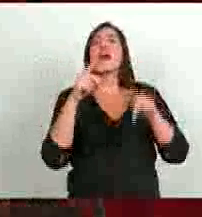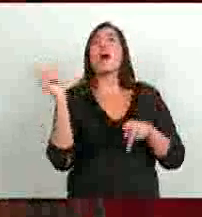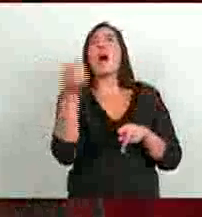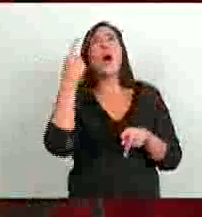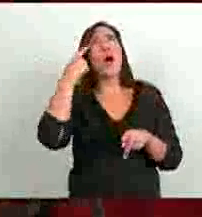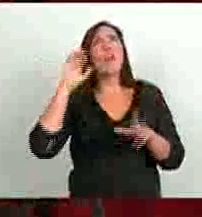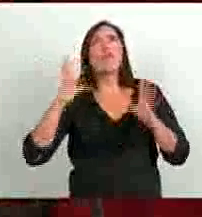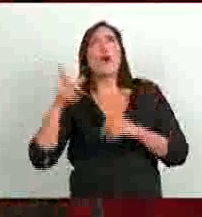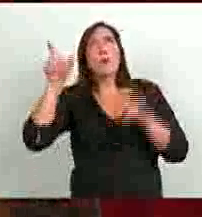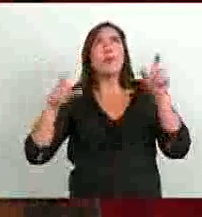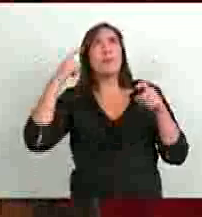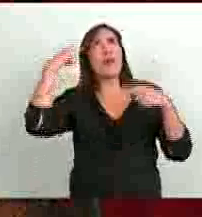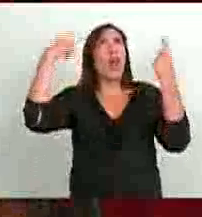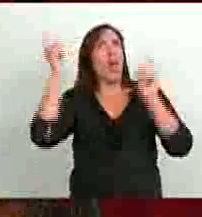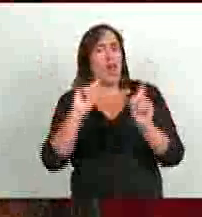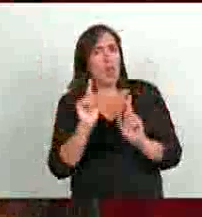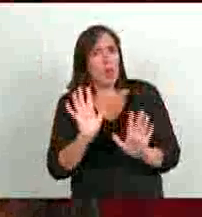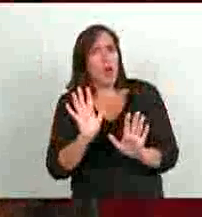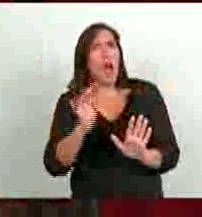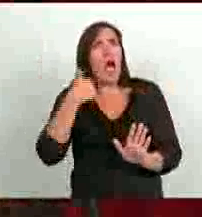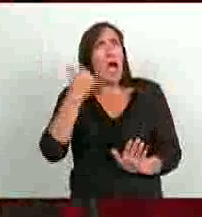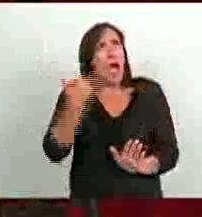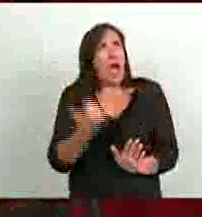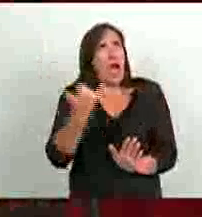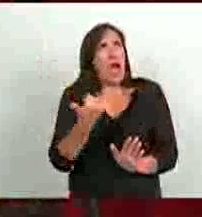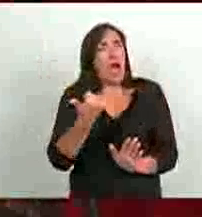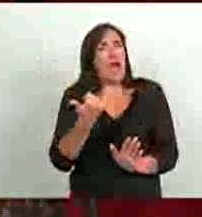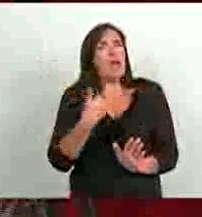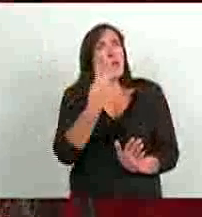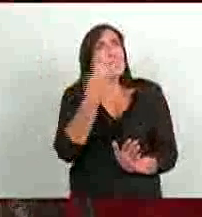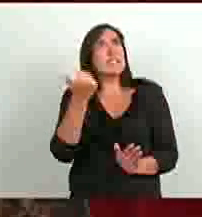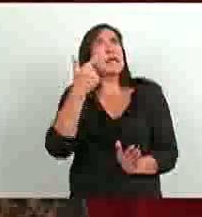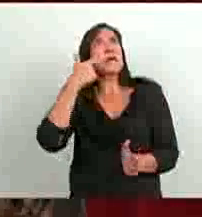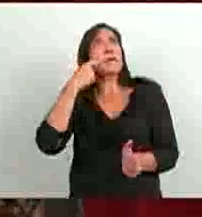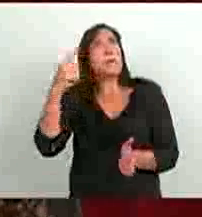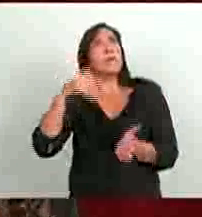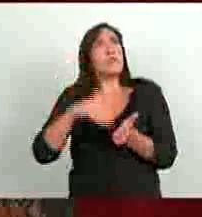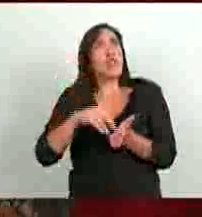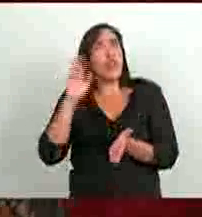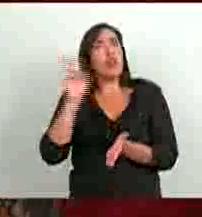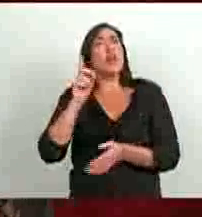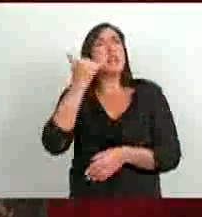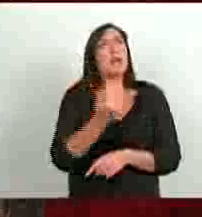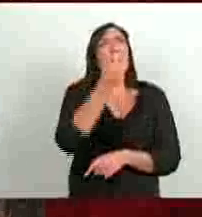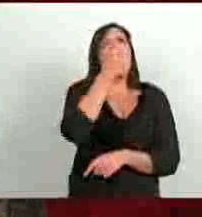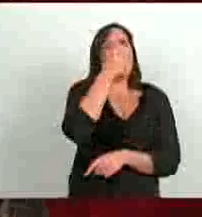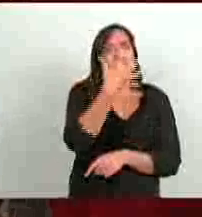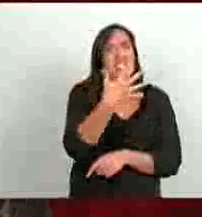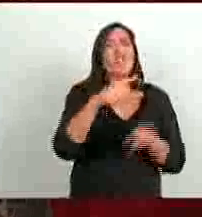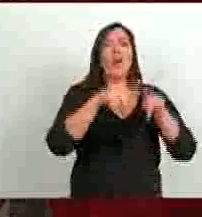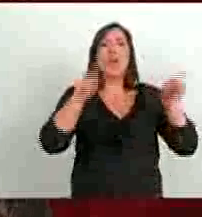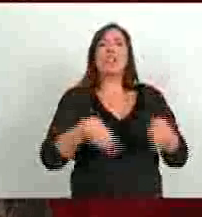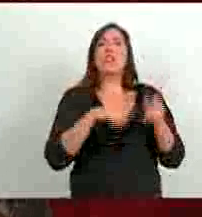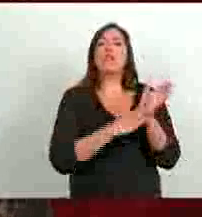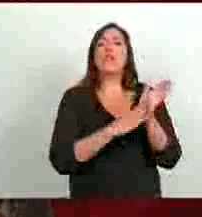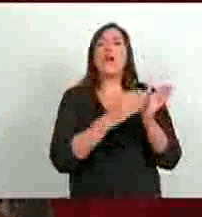que nadie se haga los rulos digo porque no es que tenemos 46.000 millones de dólares, sino que tenemos 25.000 millones de dólares en títulos de la deuda